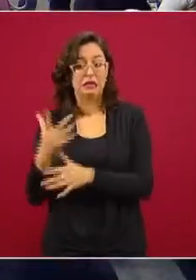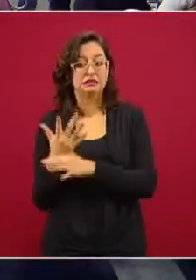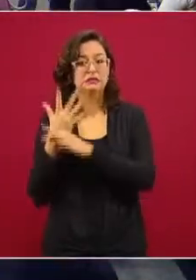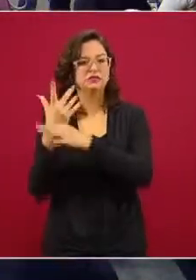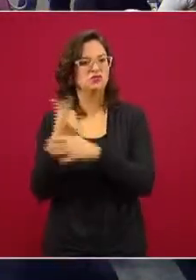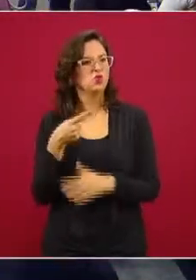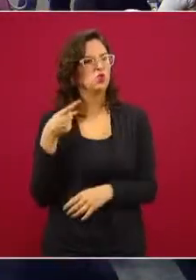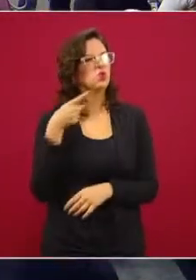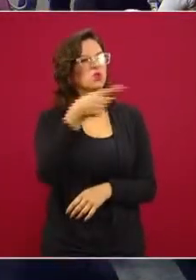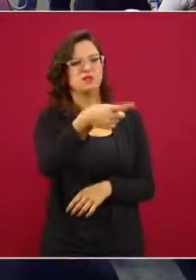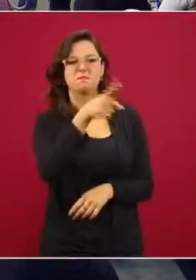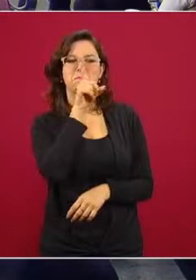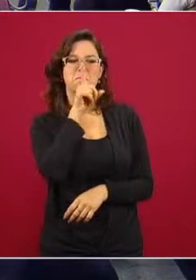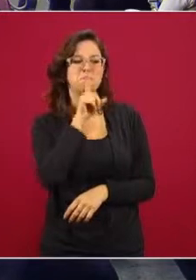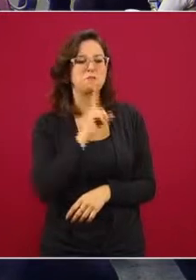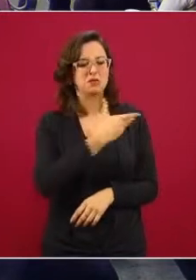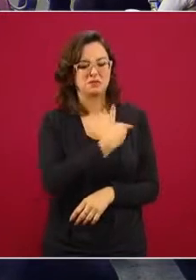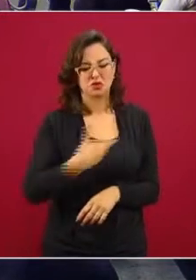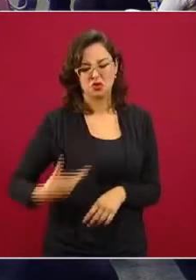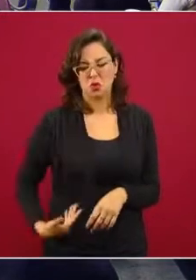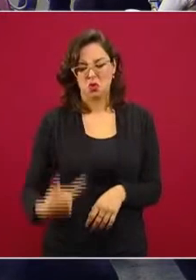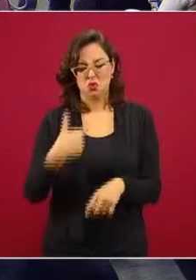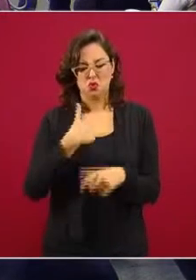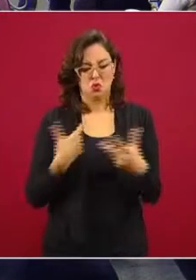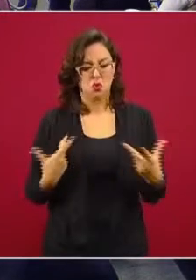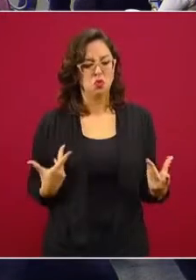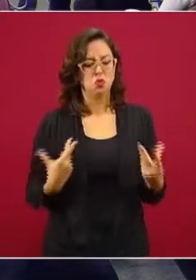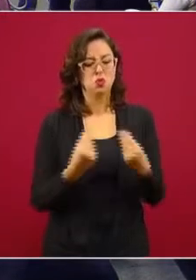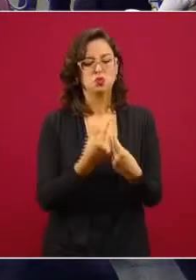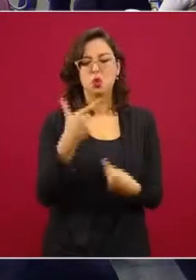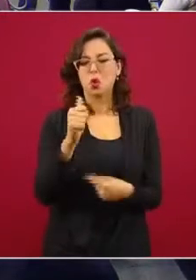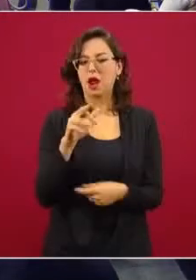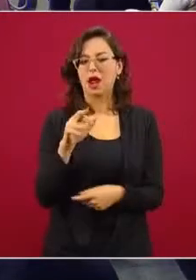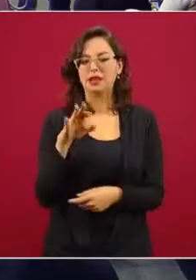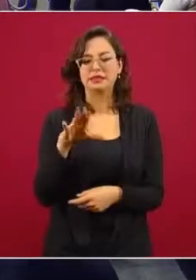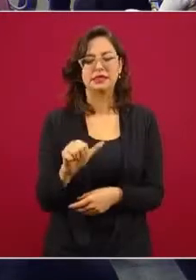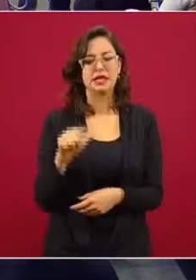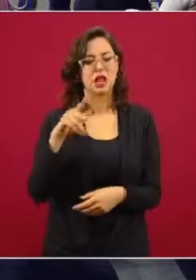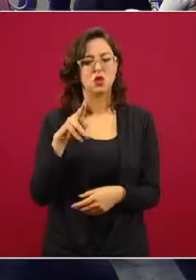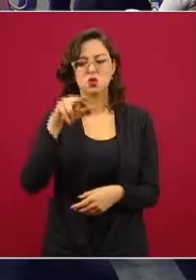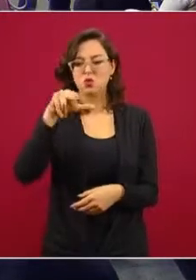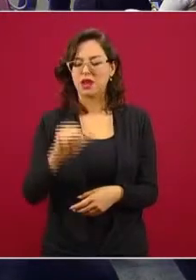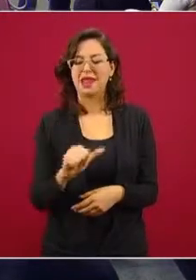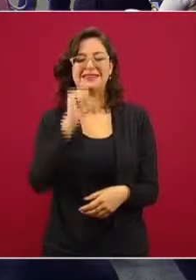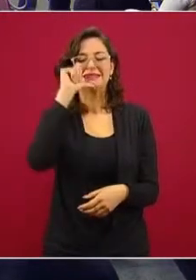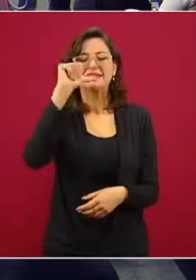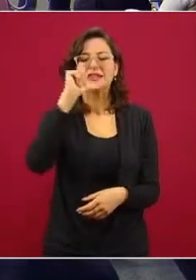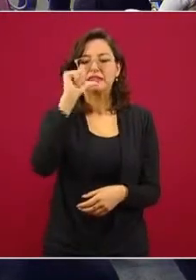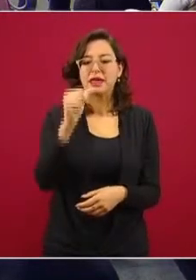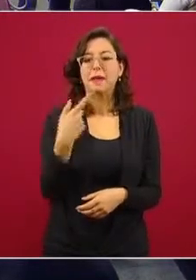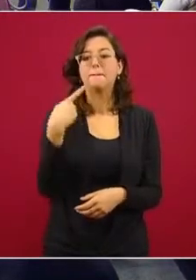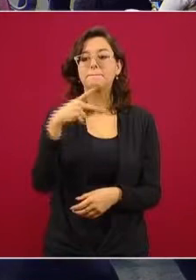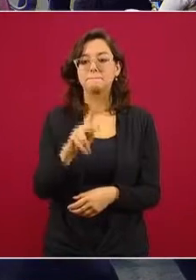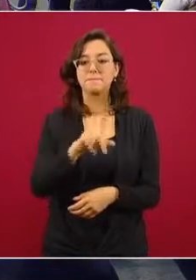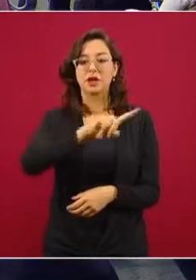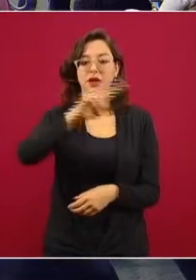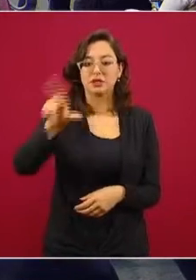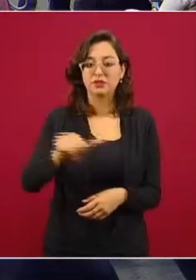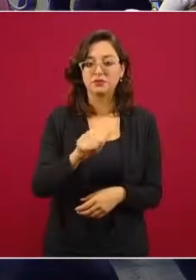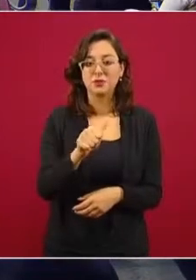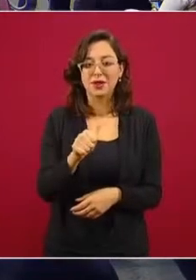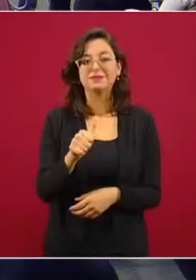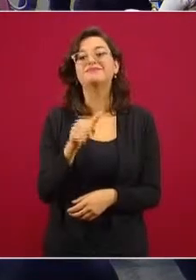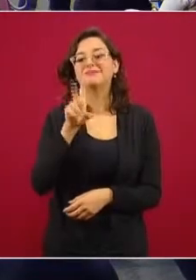reunido grupalmente con García Luna, pero en esa respuesta acepta que sí lo hizo en forma